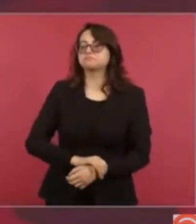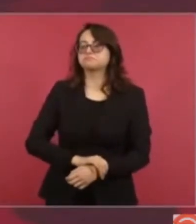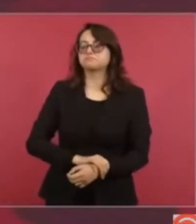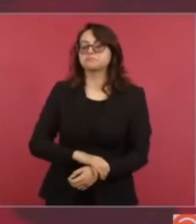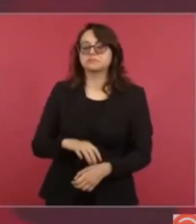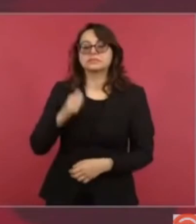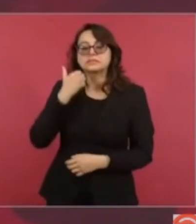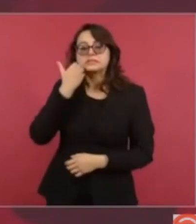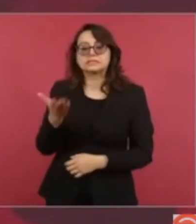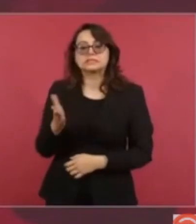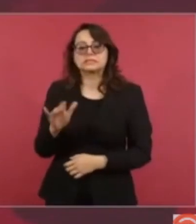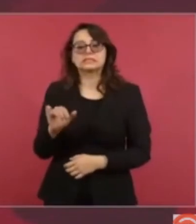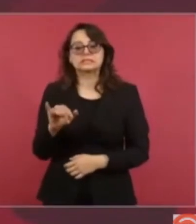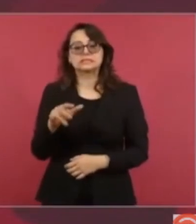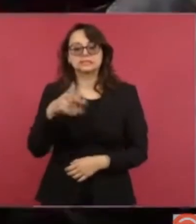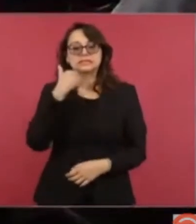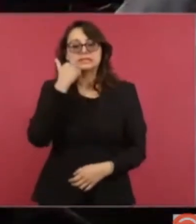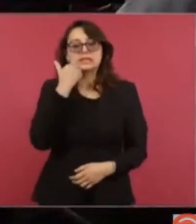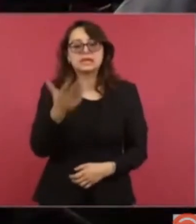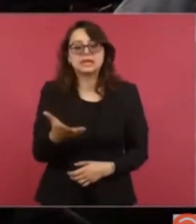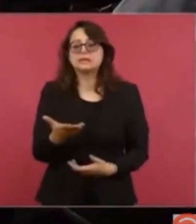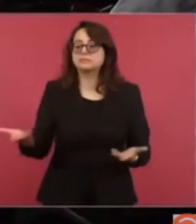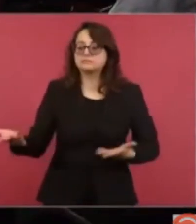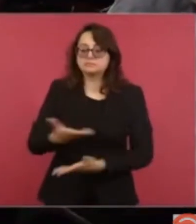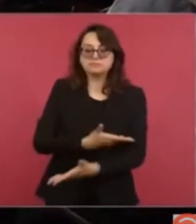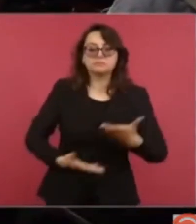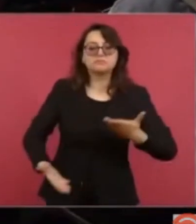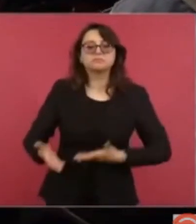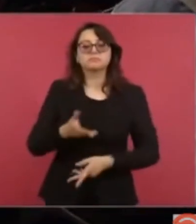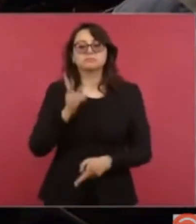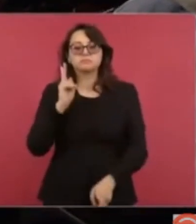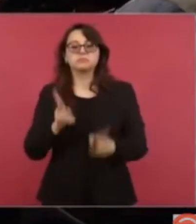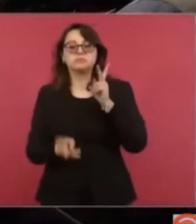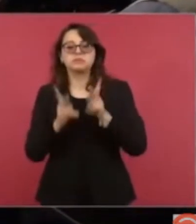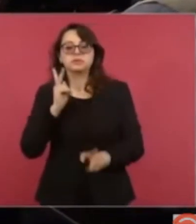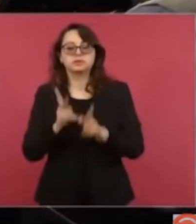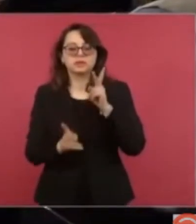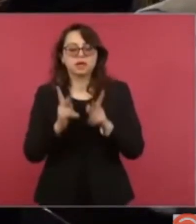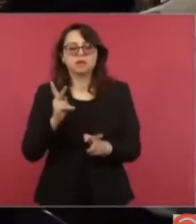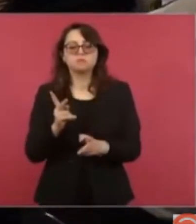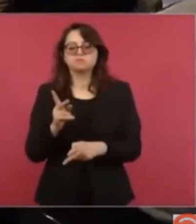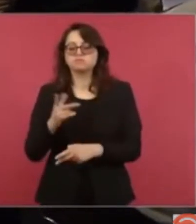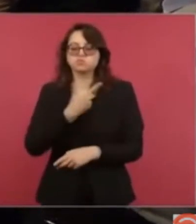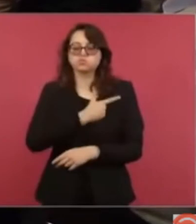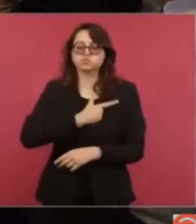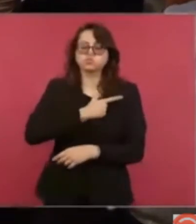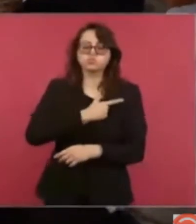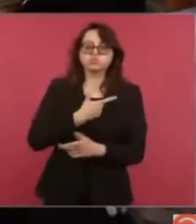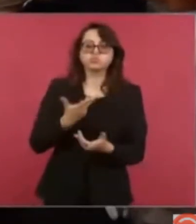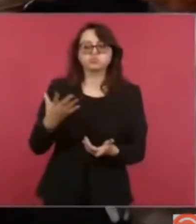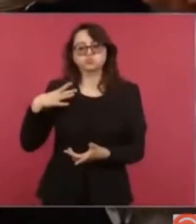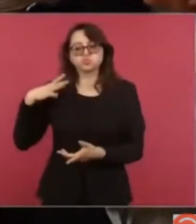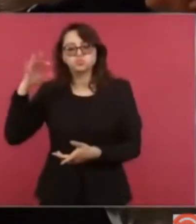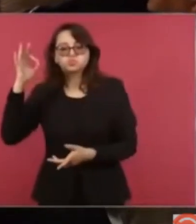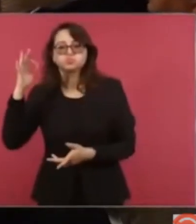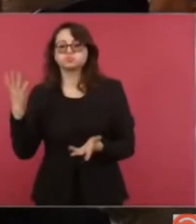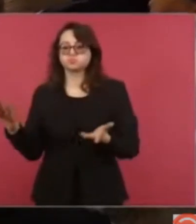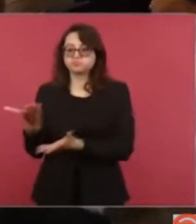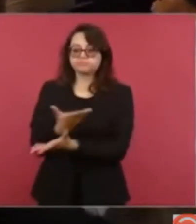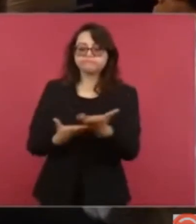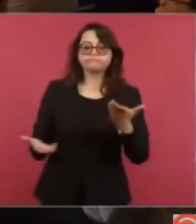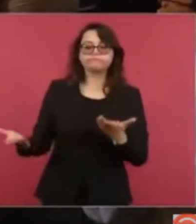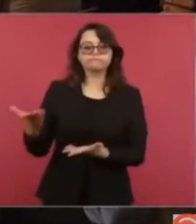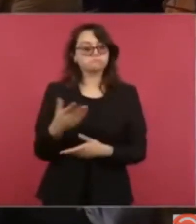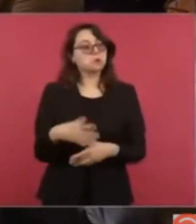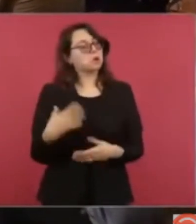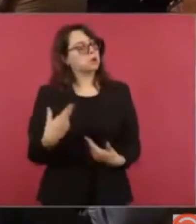una solución y que están ellos dispuestos a participar. Entonces,